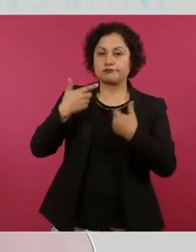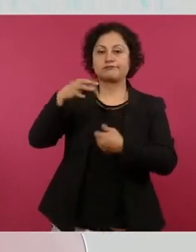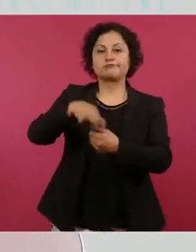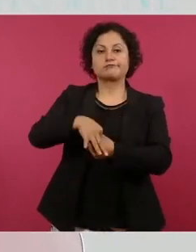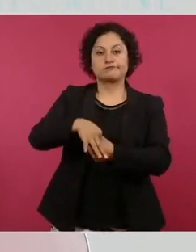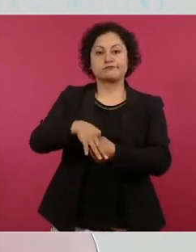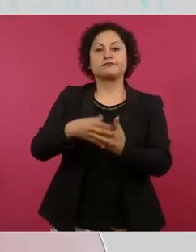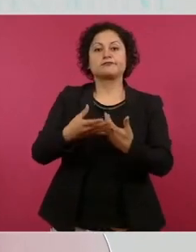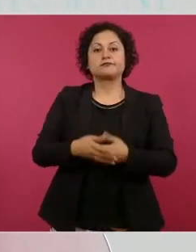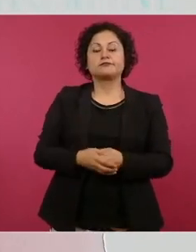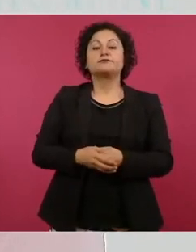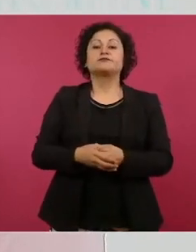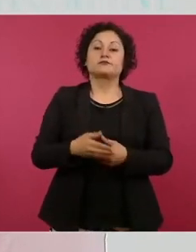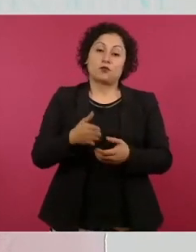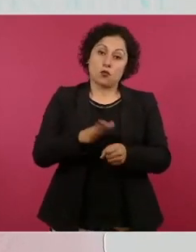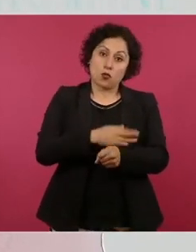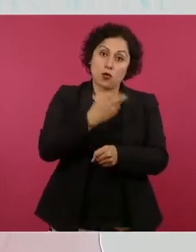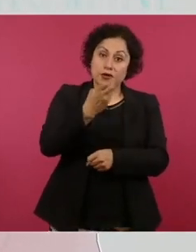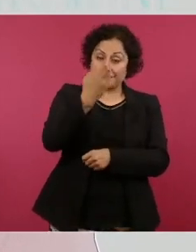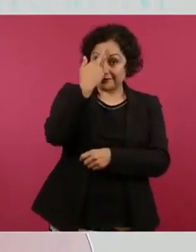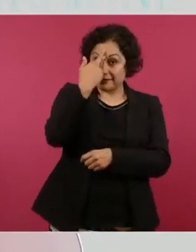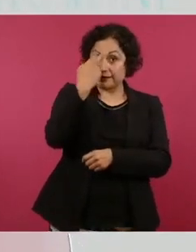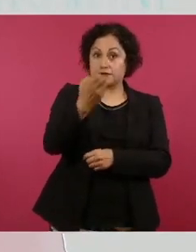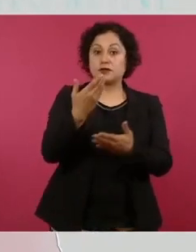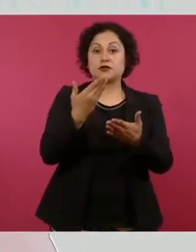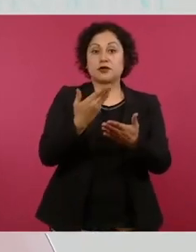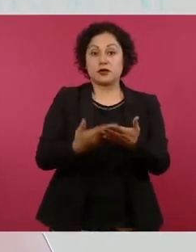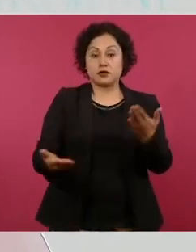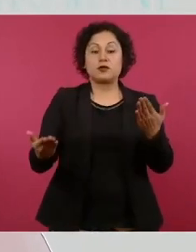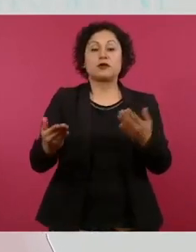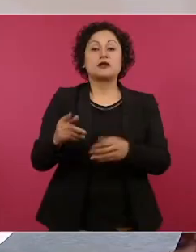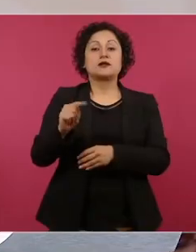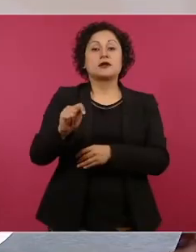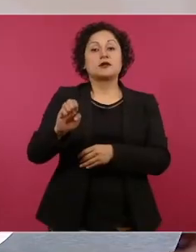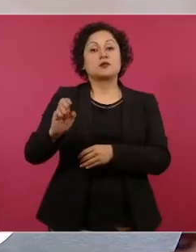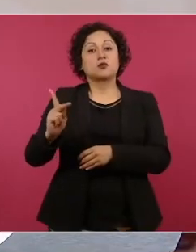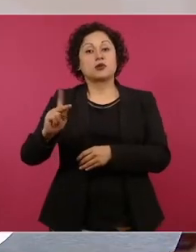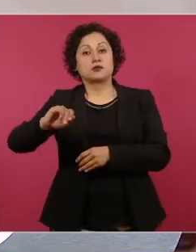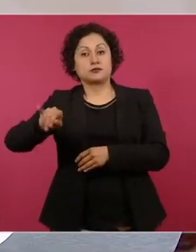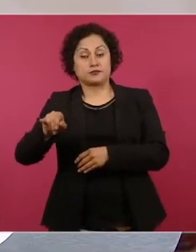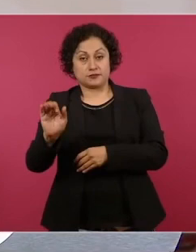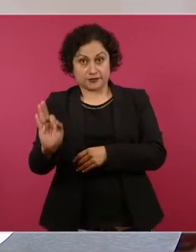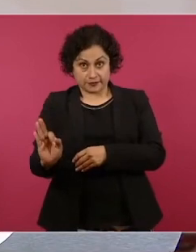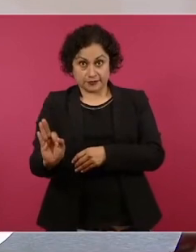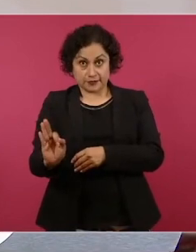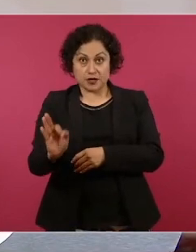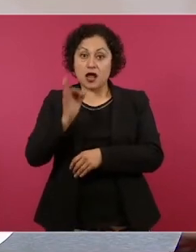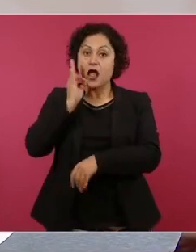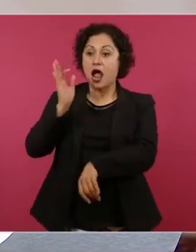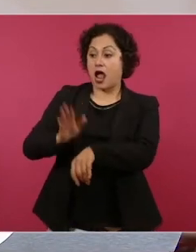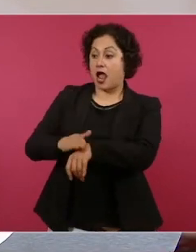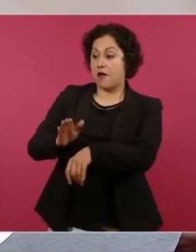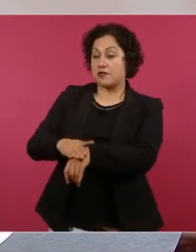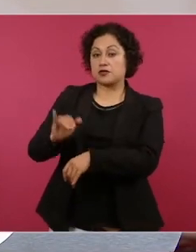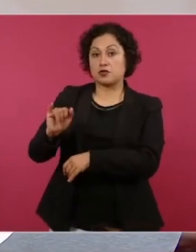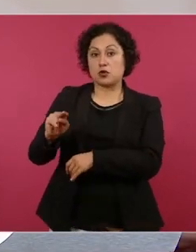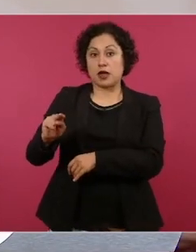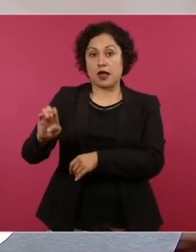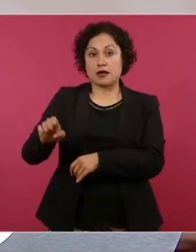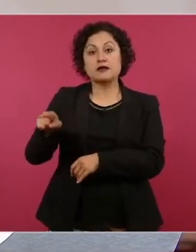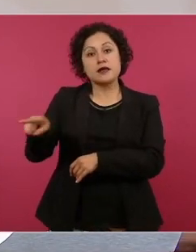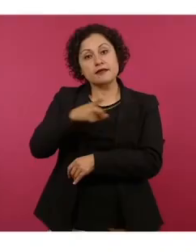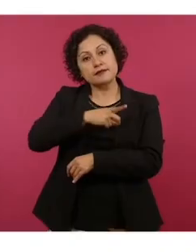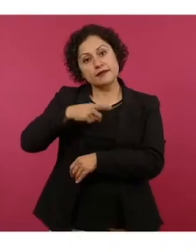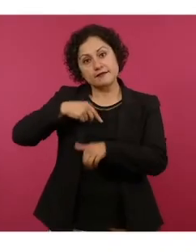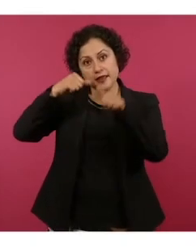del Poder Judicial de la Federación instruyó al Instituto Nacional Electoral a establecer las condiciones